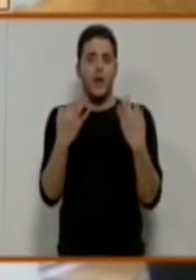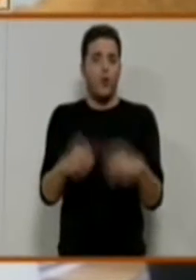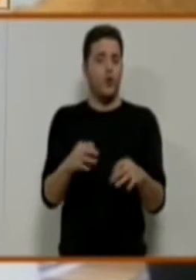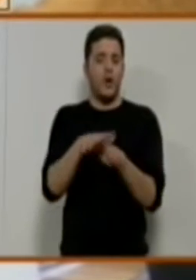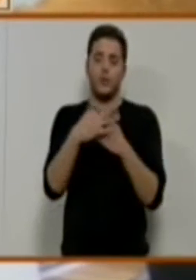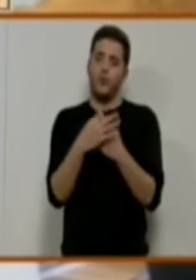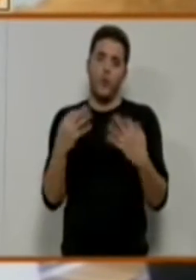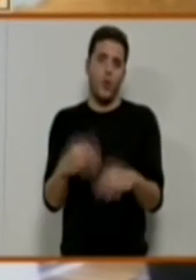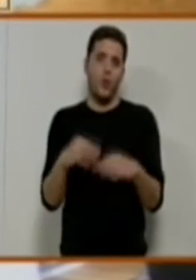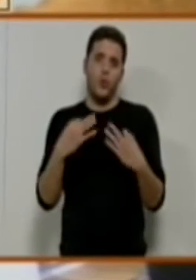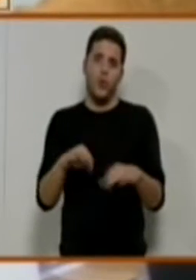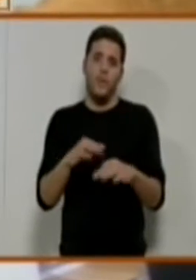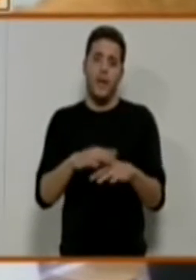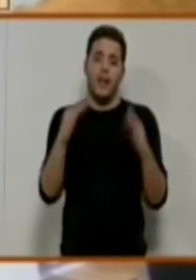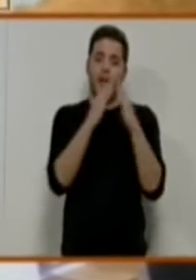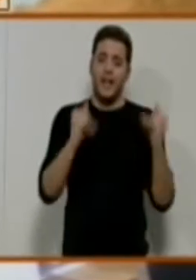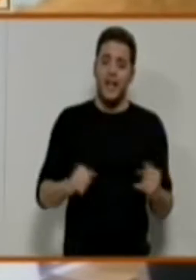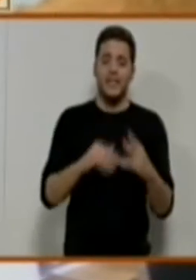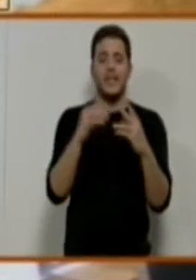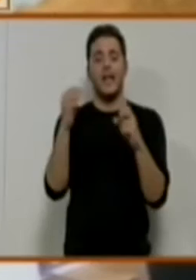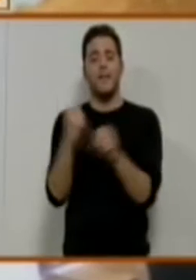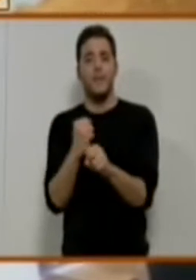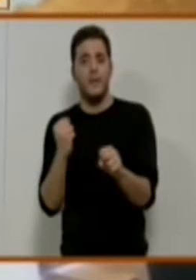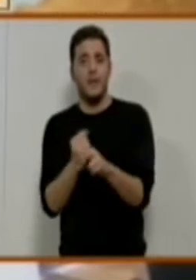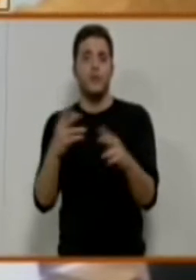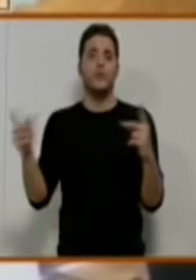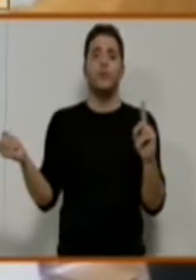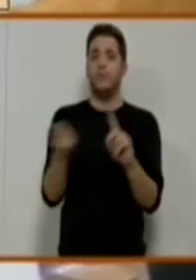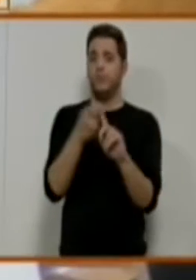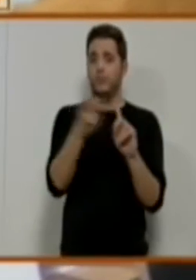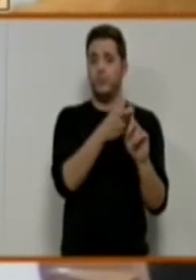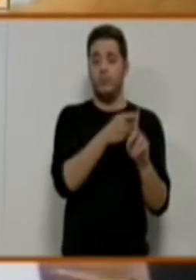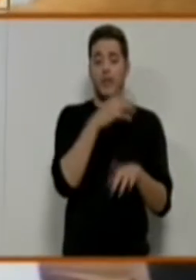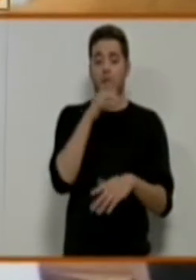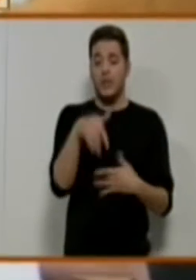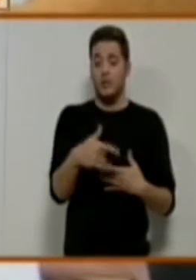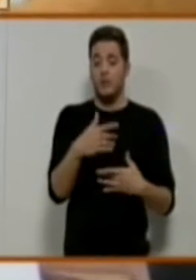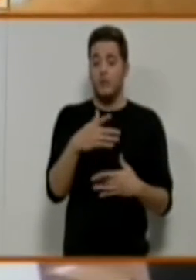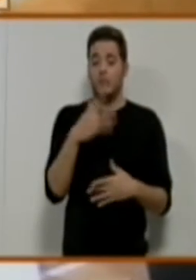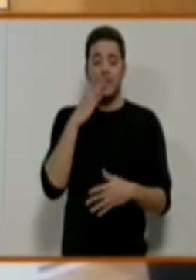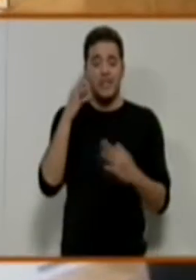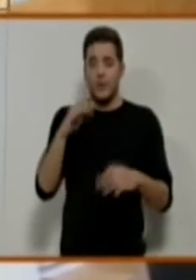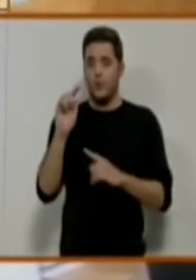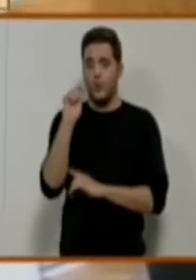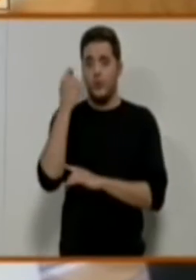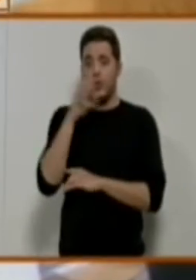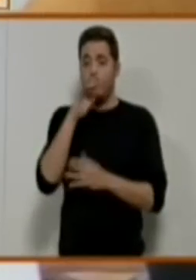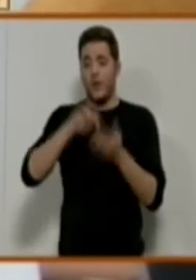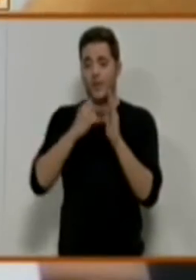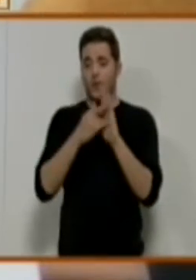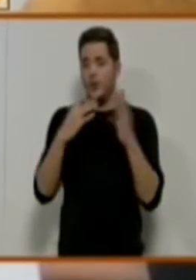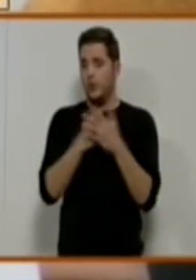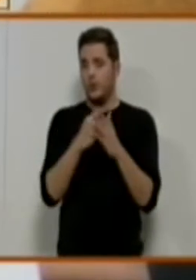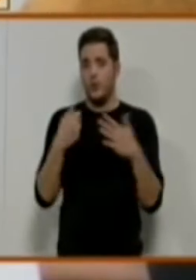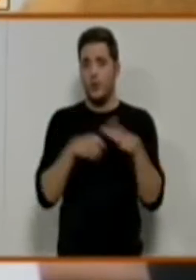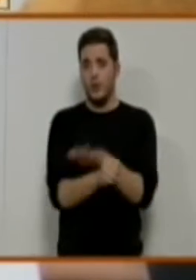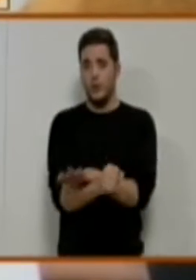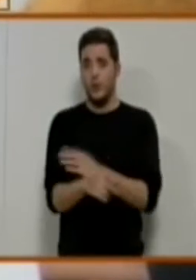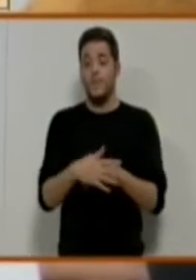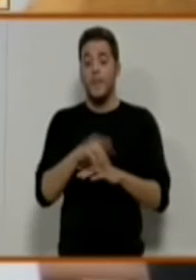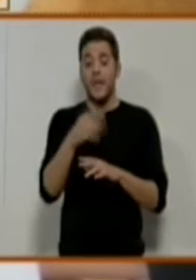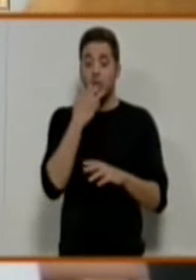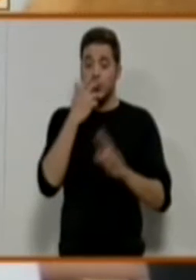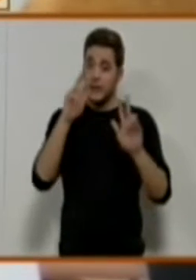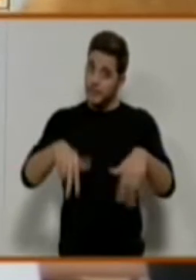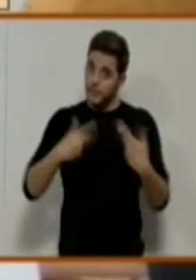y conseguir el empleo. Estoy segura que así será porque creo firmemente en estos proyectos de inclusión. Además, le tengo que decir, y esto si me permite, sí que lo voy a leer